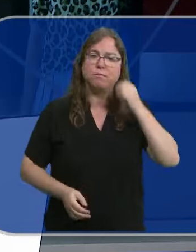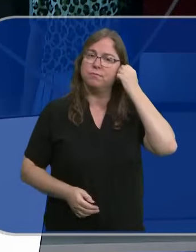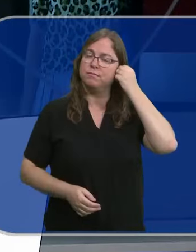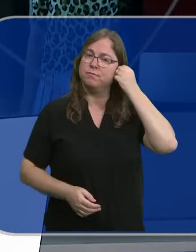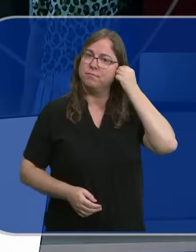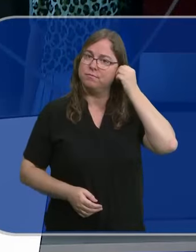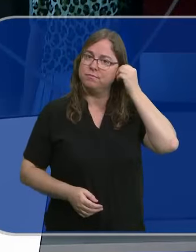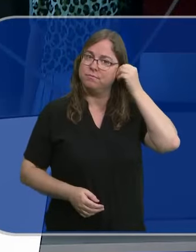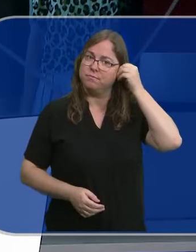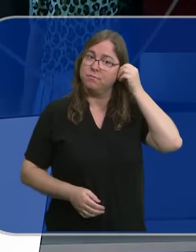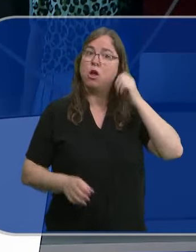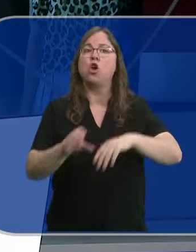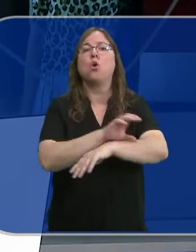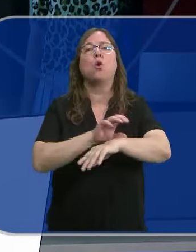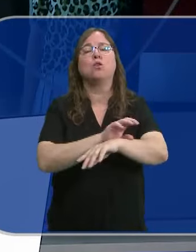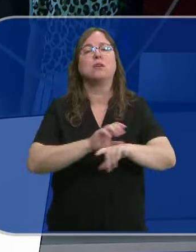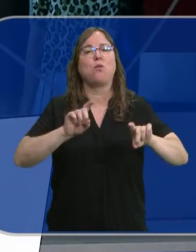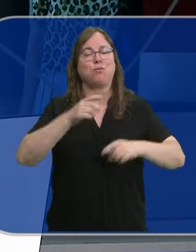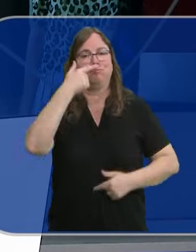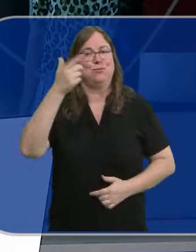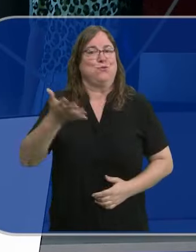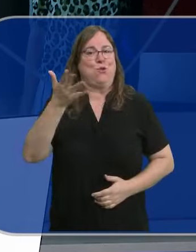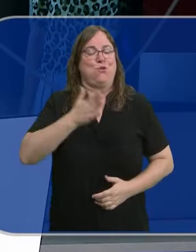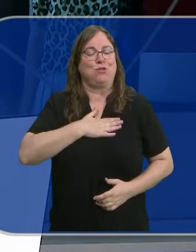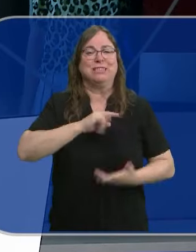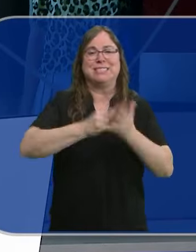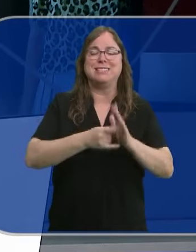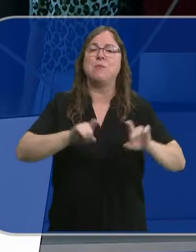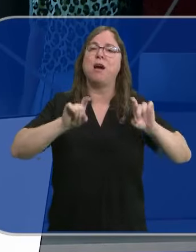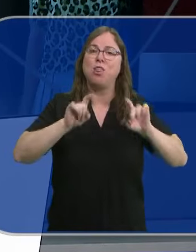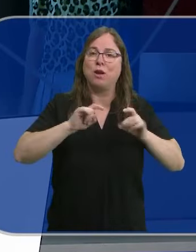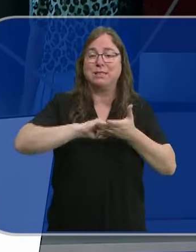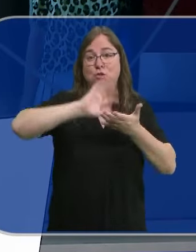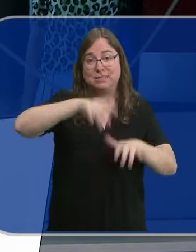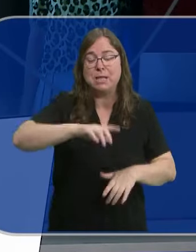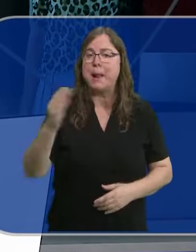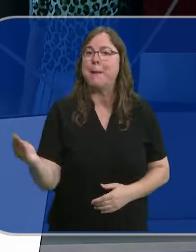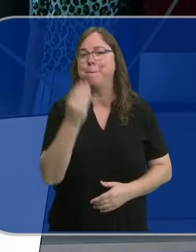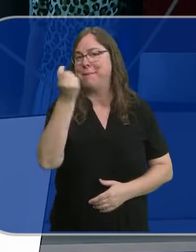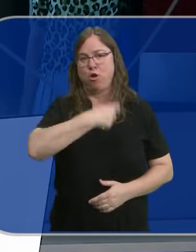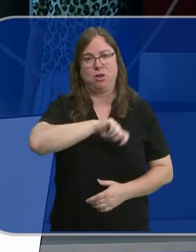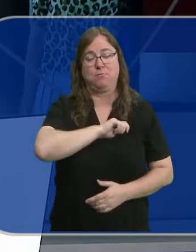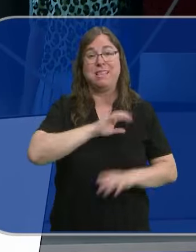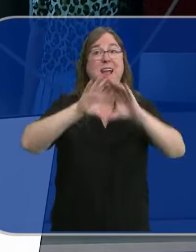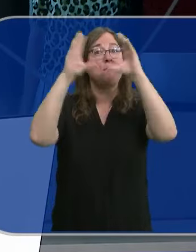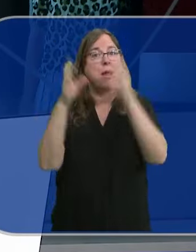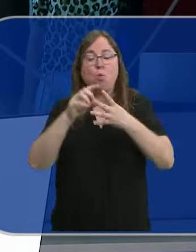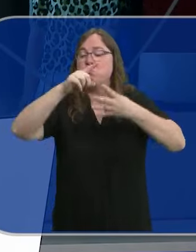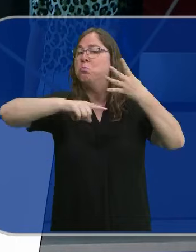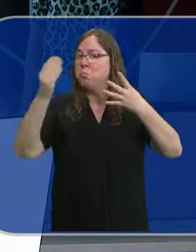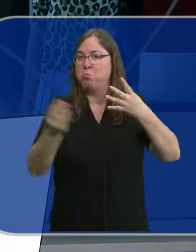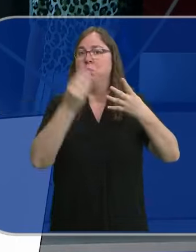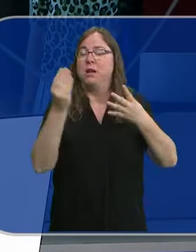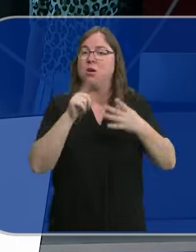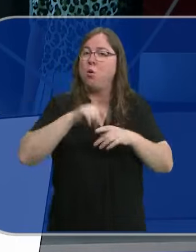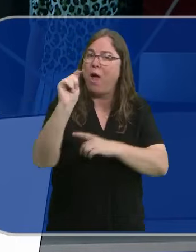La consejera de Educación ha sacado pecho del sistema educativo de Castilla y León, reconocido como el mejor de España y de entre los mejores del mundo, como uno de